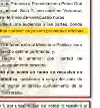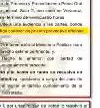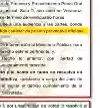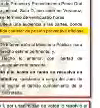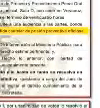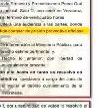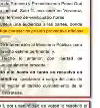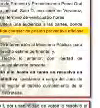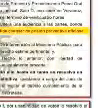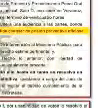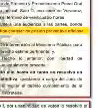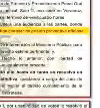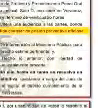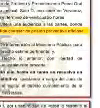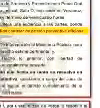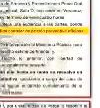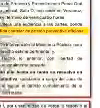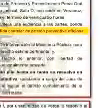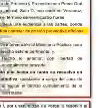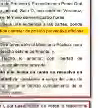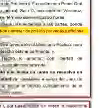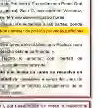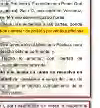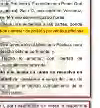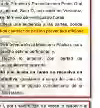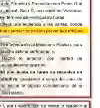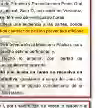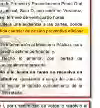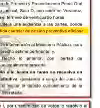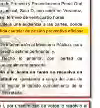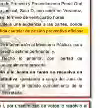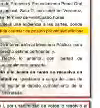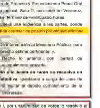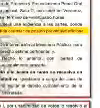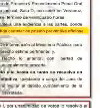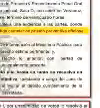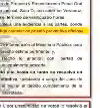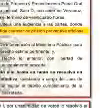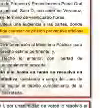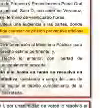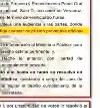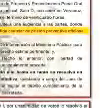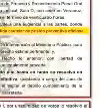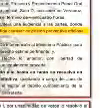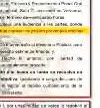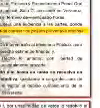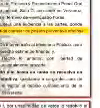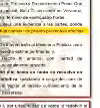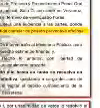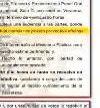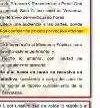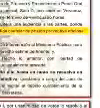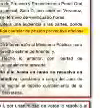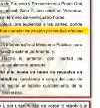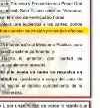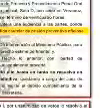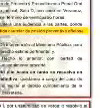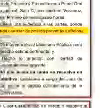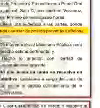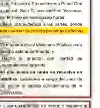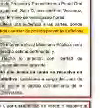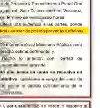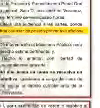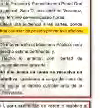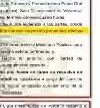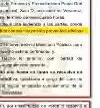En un caso relacionado con un acusado por el delito de pederastía agravada en audiencia